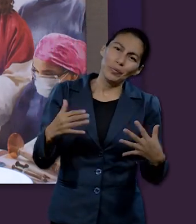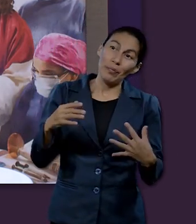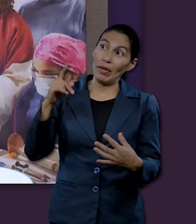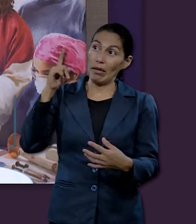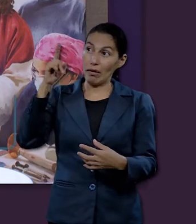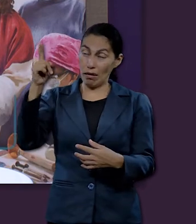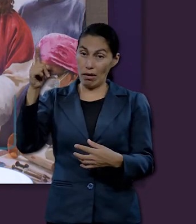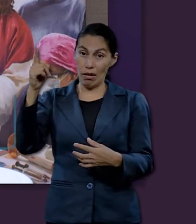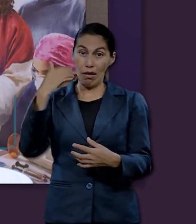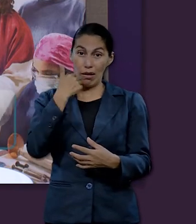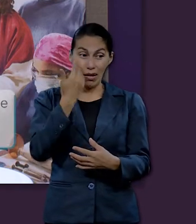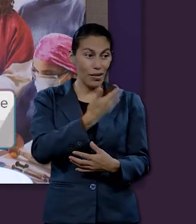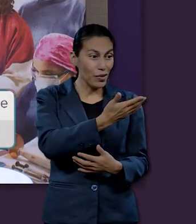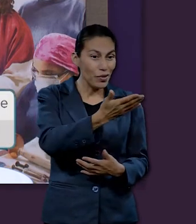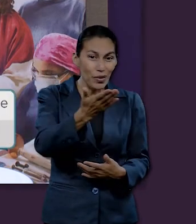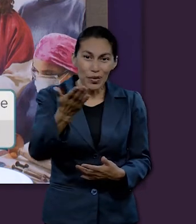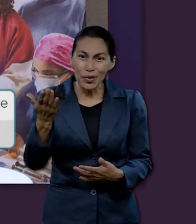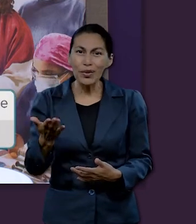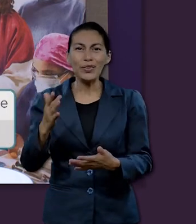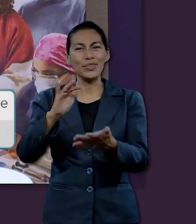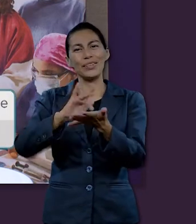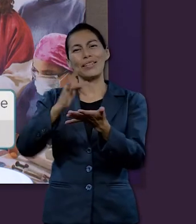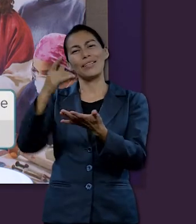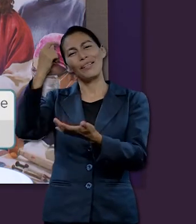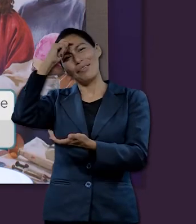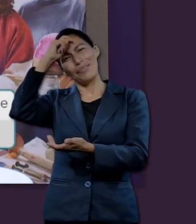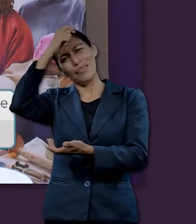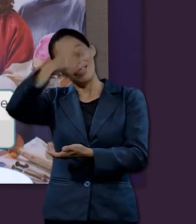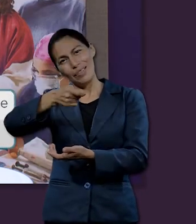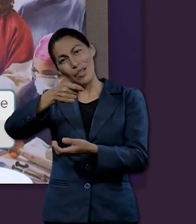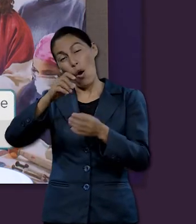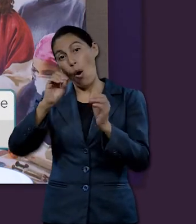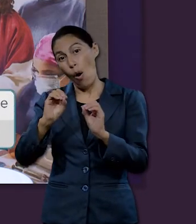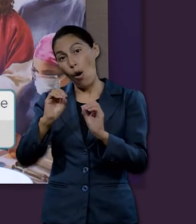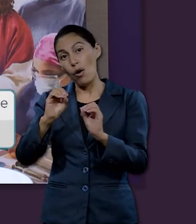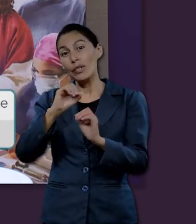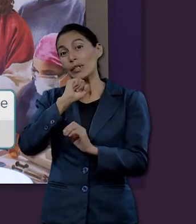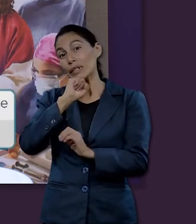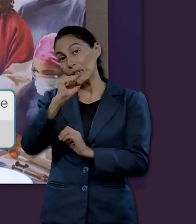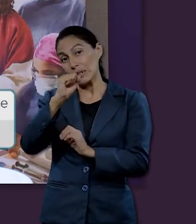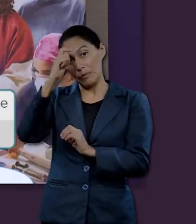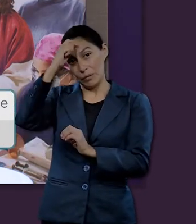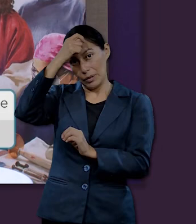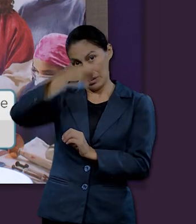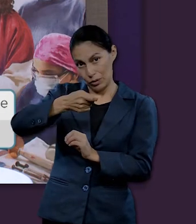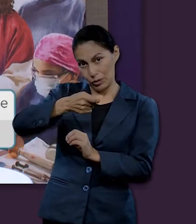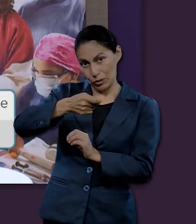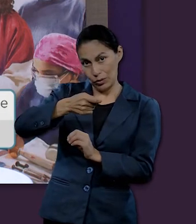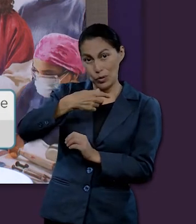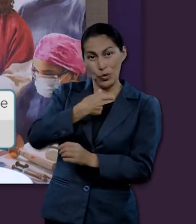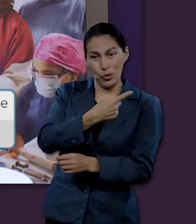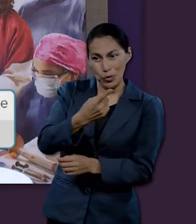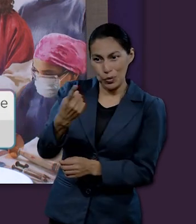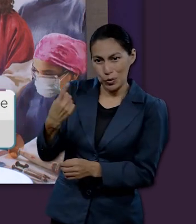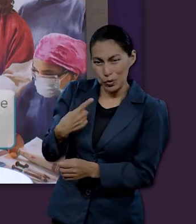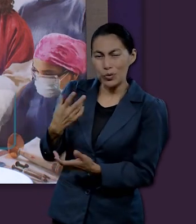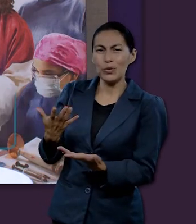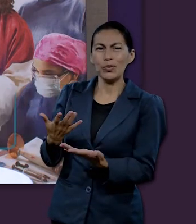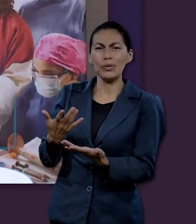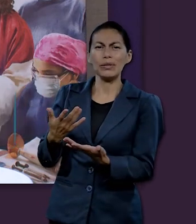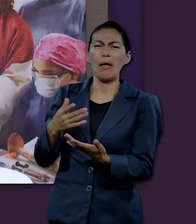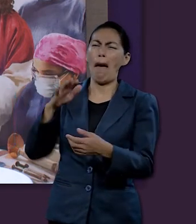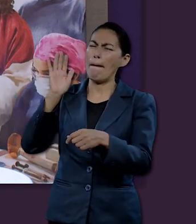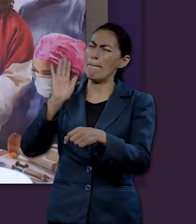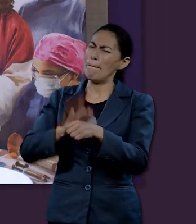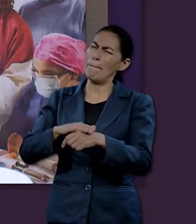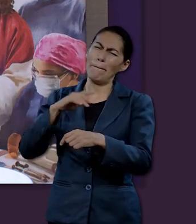bendición o de la privación de la bendición, podamos encontrar la bendición mayor que es vivir con Él por